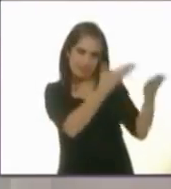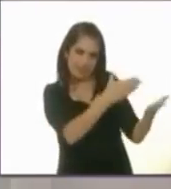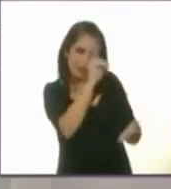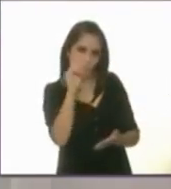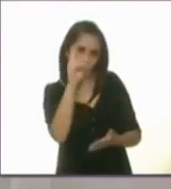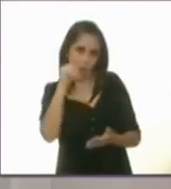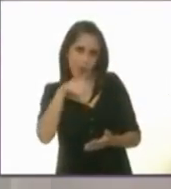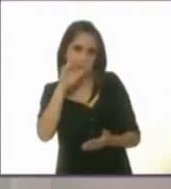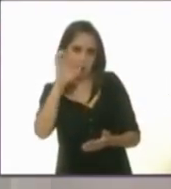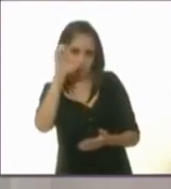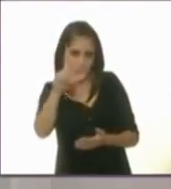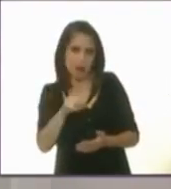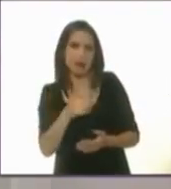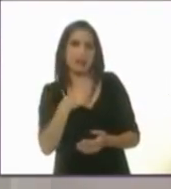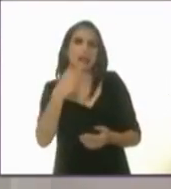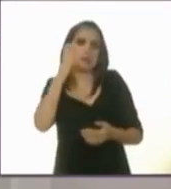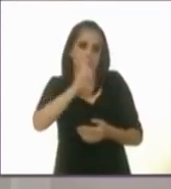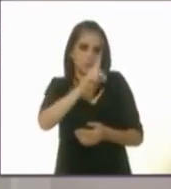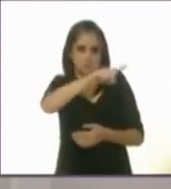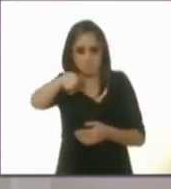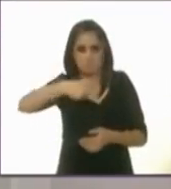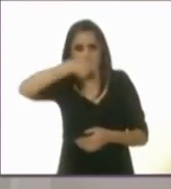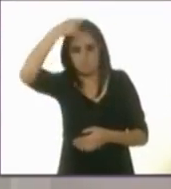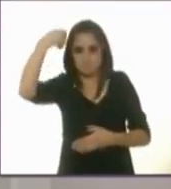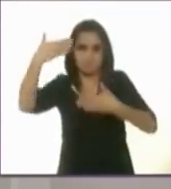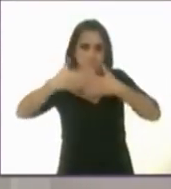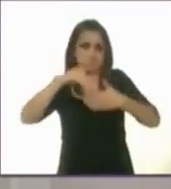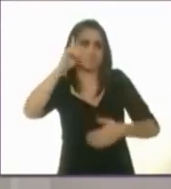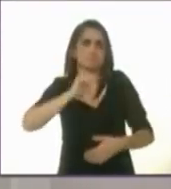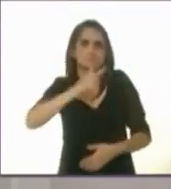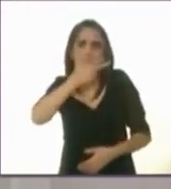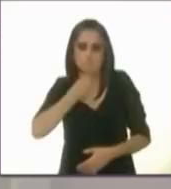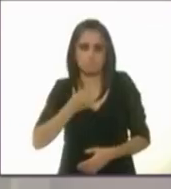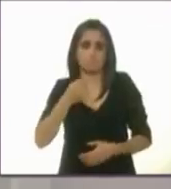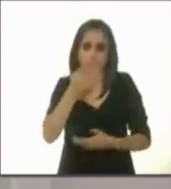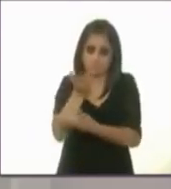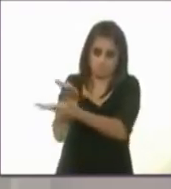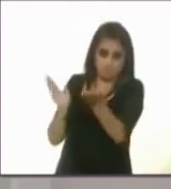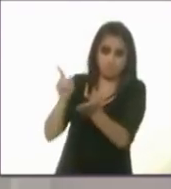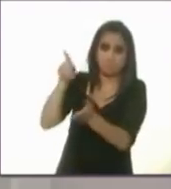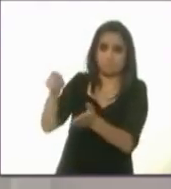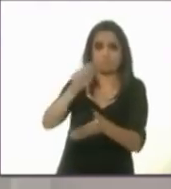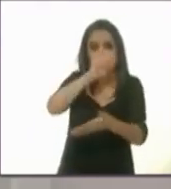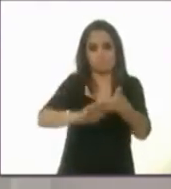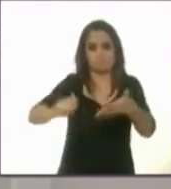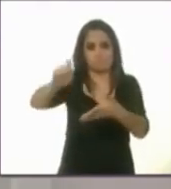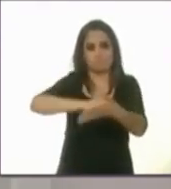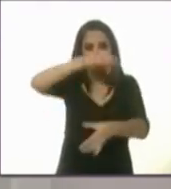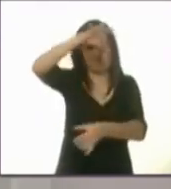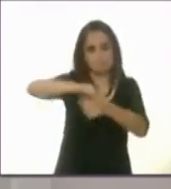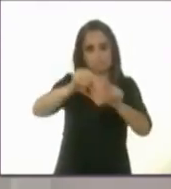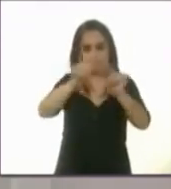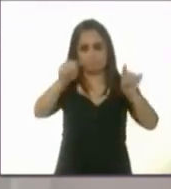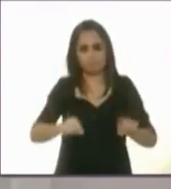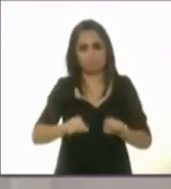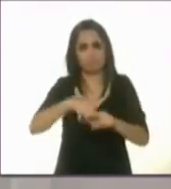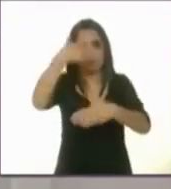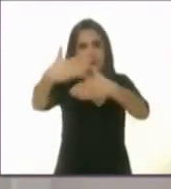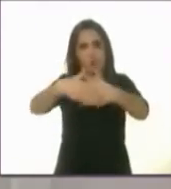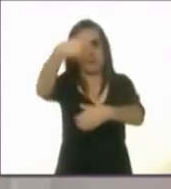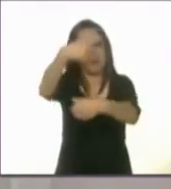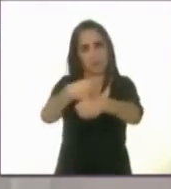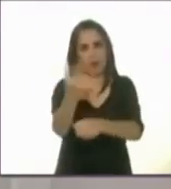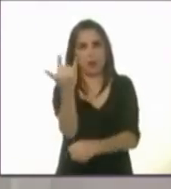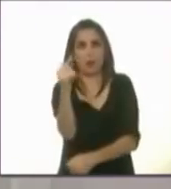los nombres de los candidatos y candidatas que están frente a ustedes estarán en la boleta electoral el día 1 de julio para